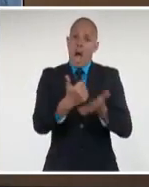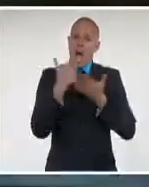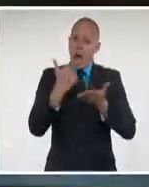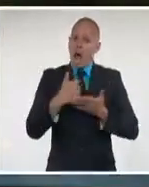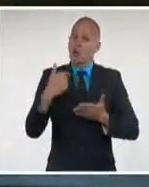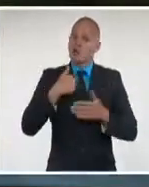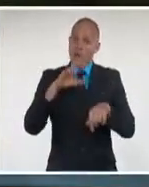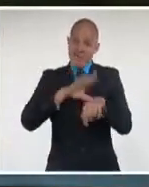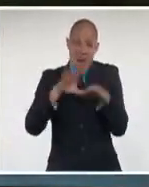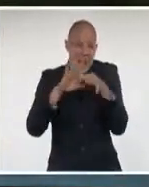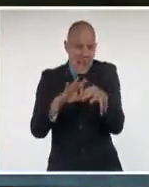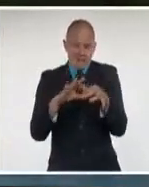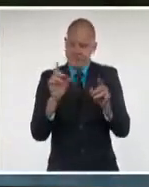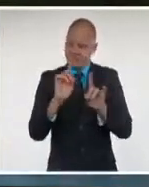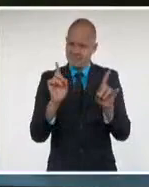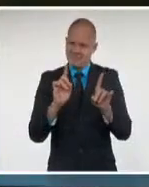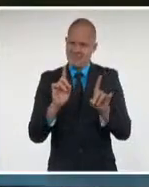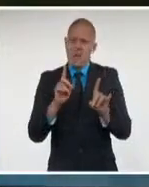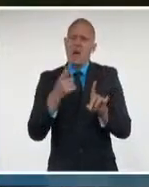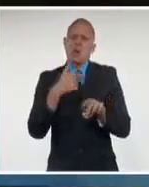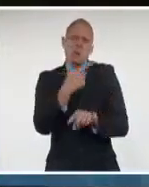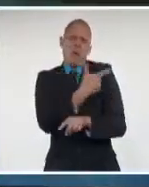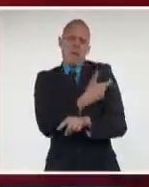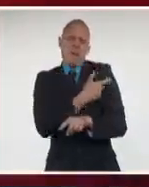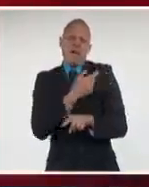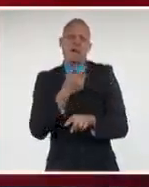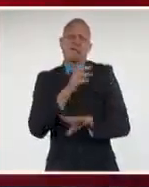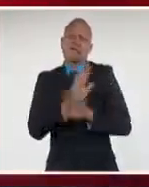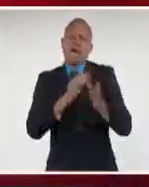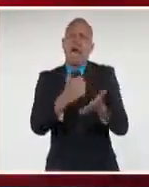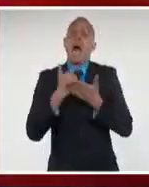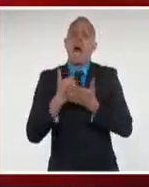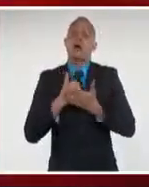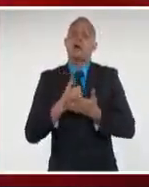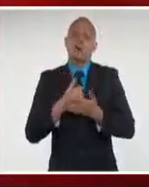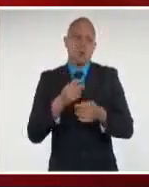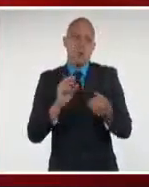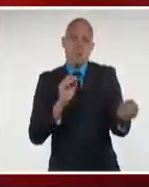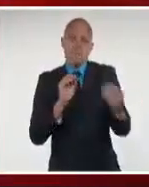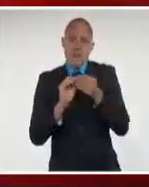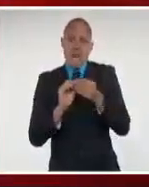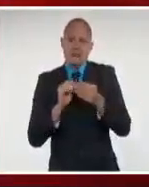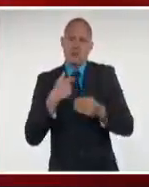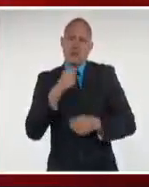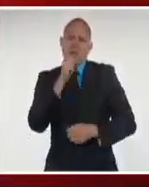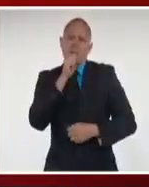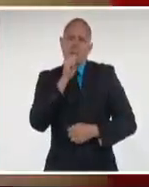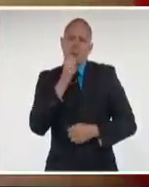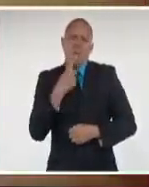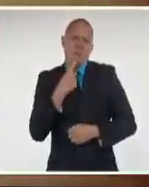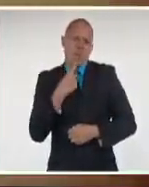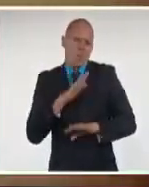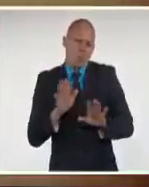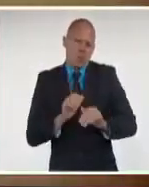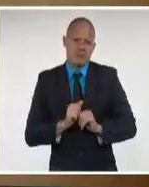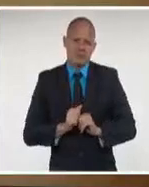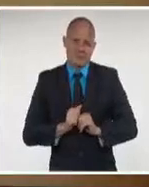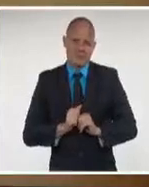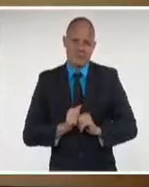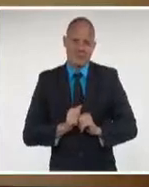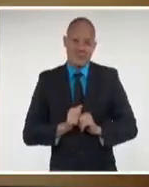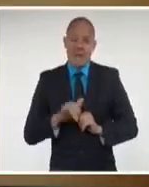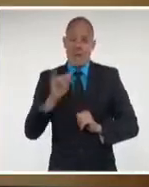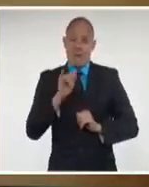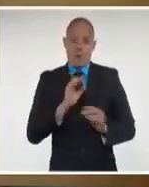En favor de la vacunación, podemos decir también que este brote que hoy sufrimos, el peor de todos, no surgió después